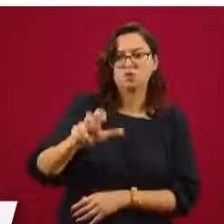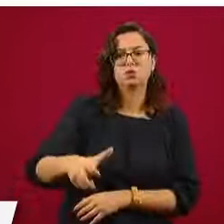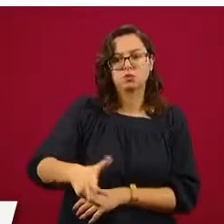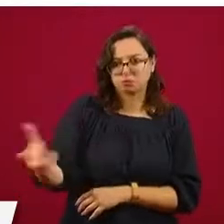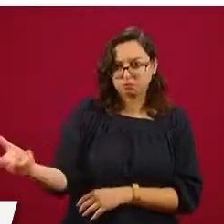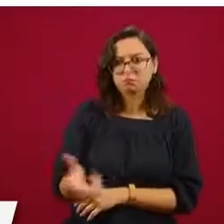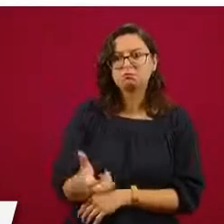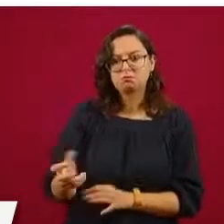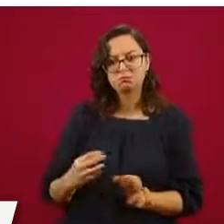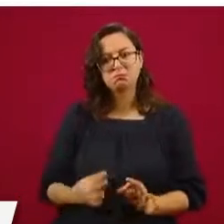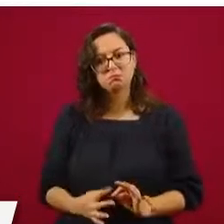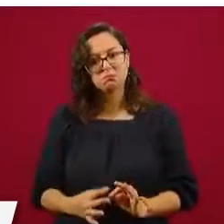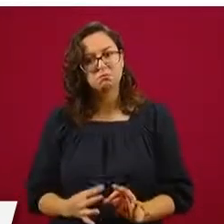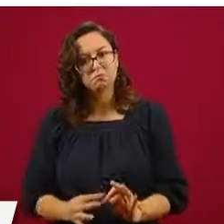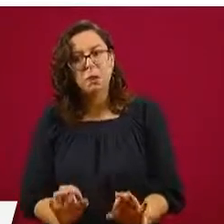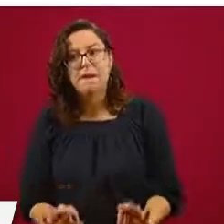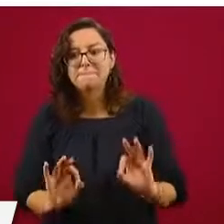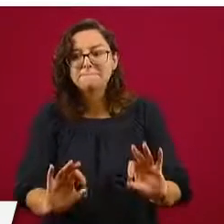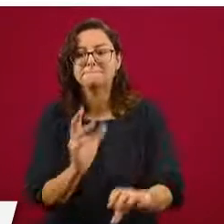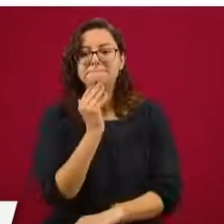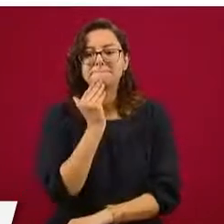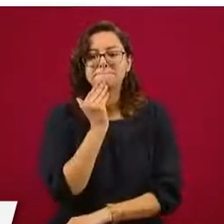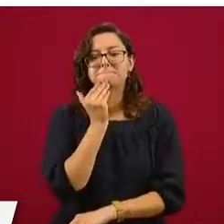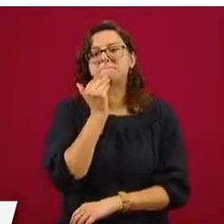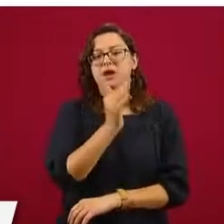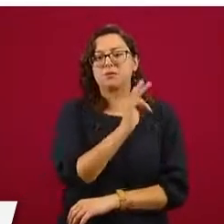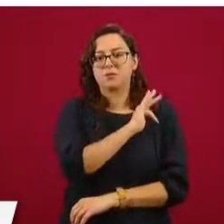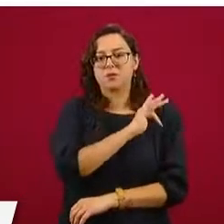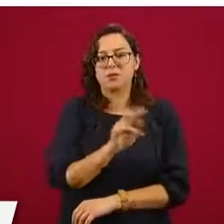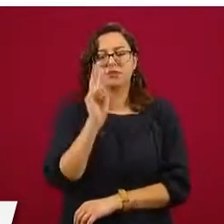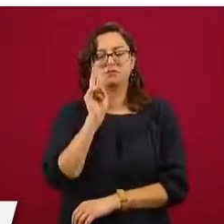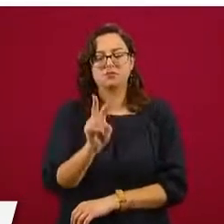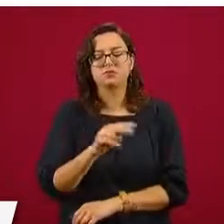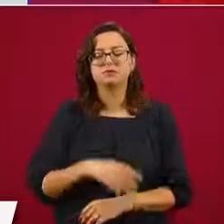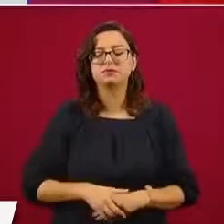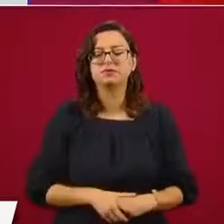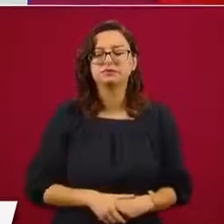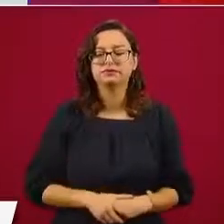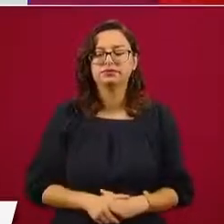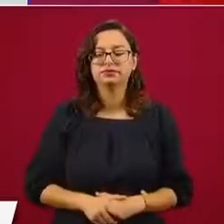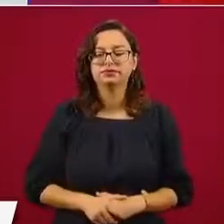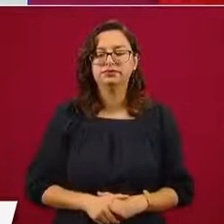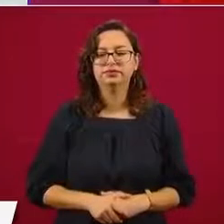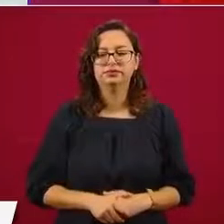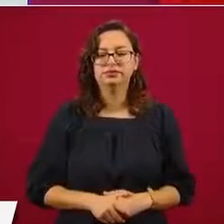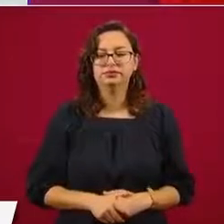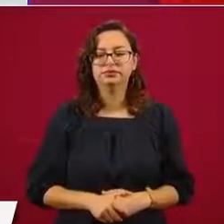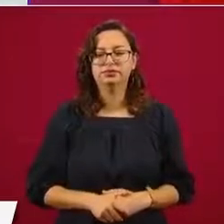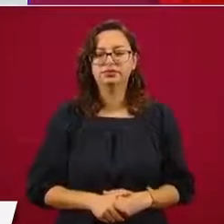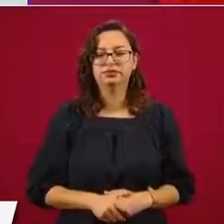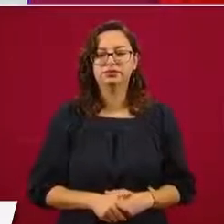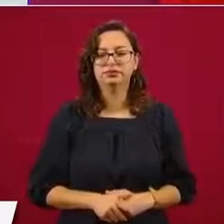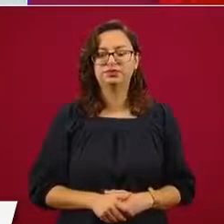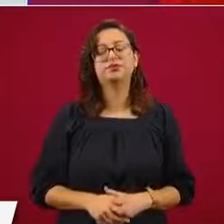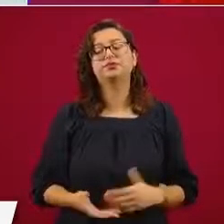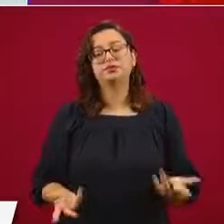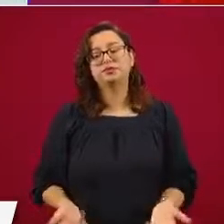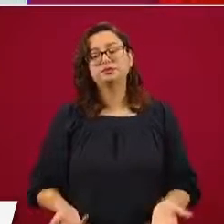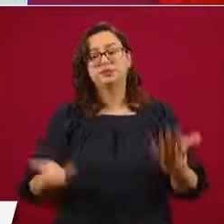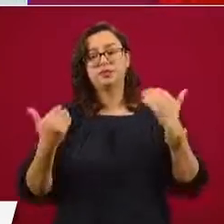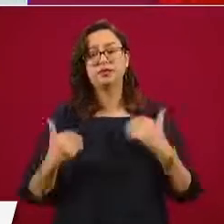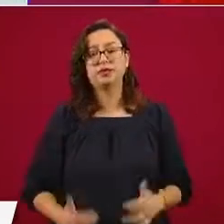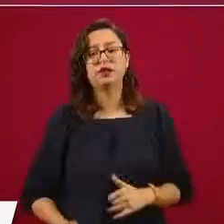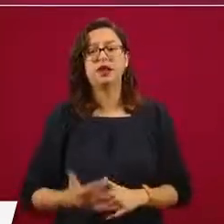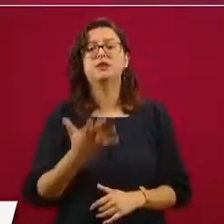comportamiento es adecuado en la tabla que estamos proyectando. Las verificaciones en materia de gasolinera.